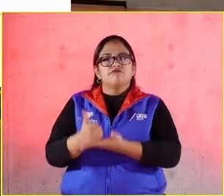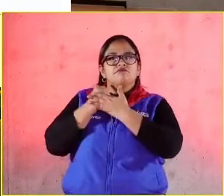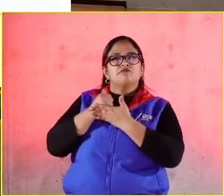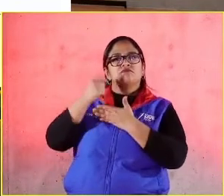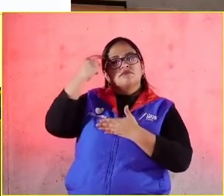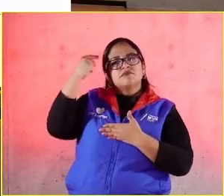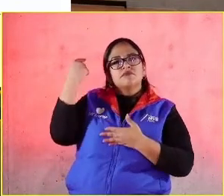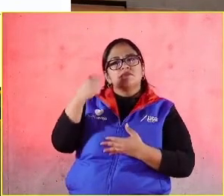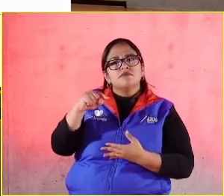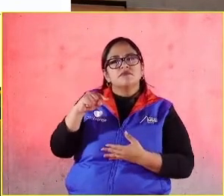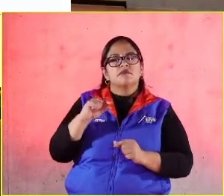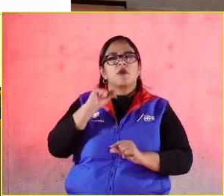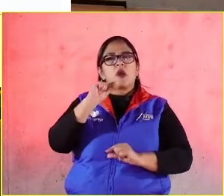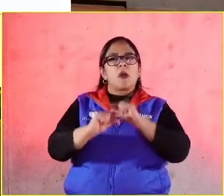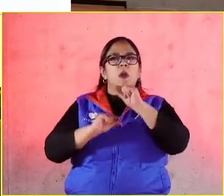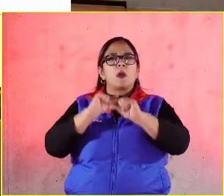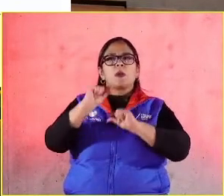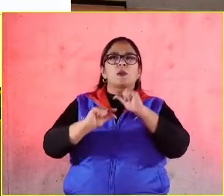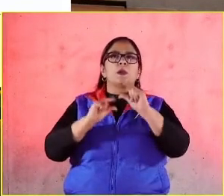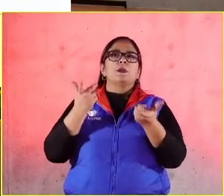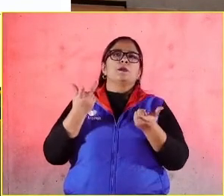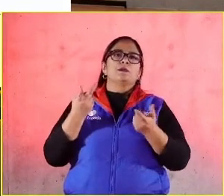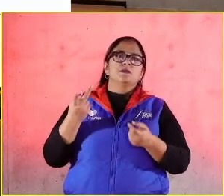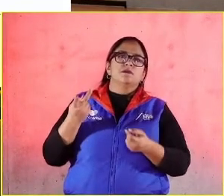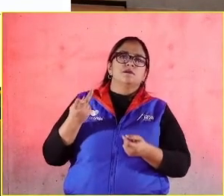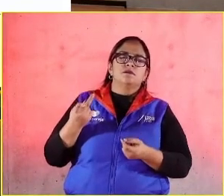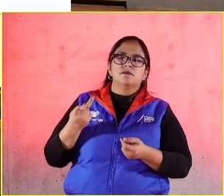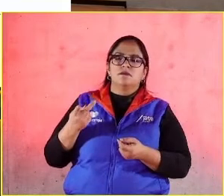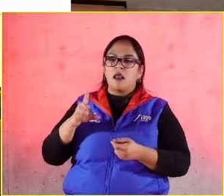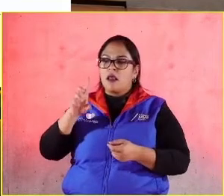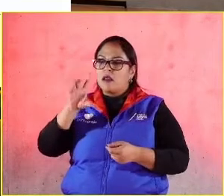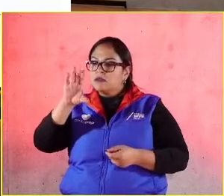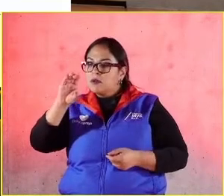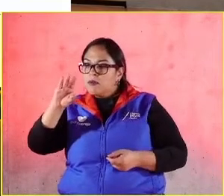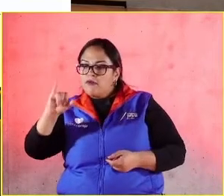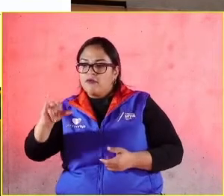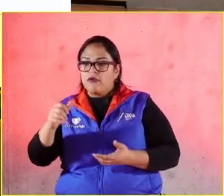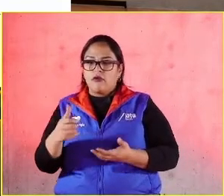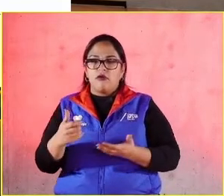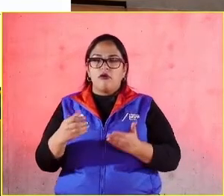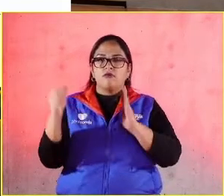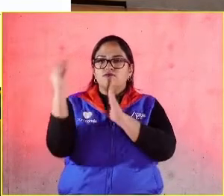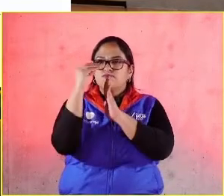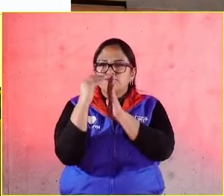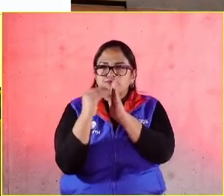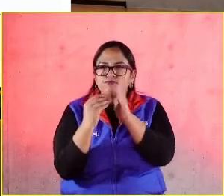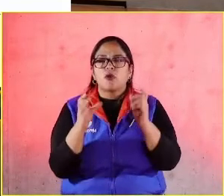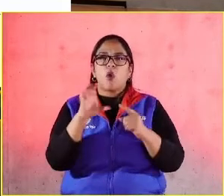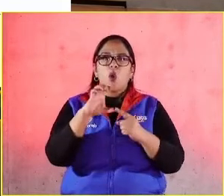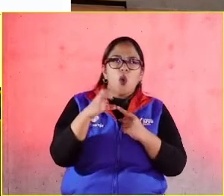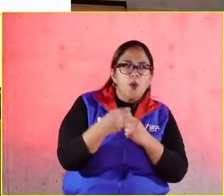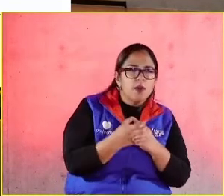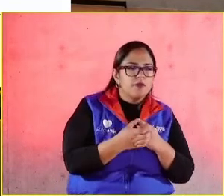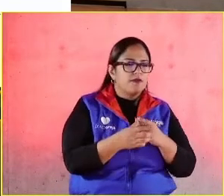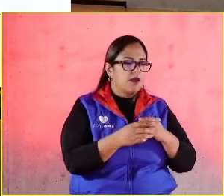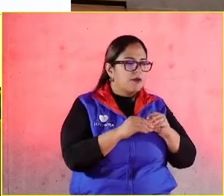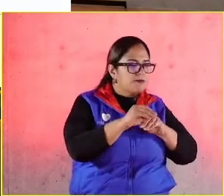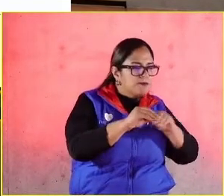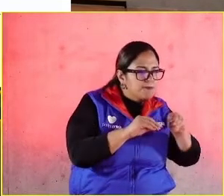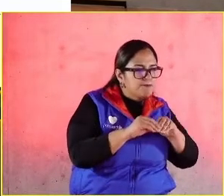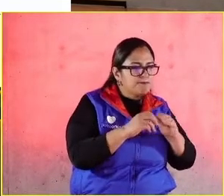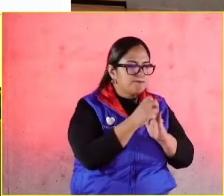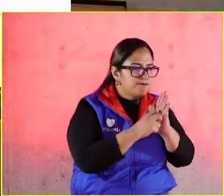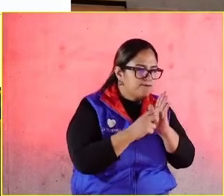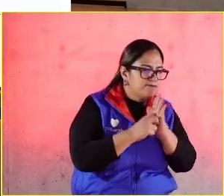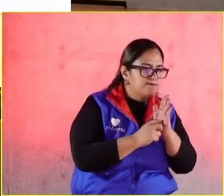las políticas, la dinámica del CEMEFI, cambiando los comités que forman parte del consejo